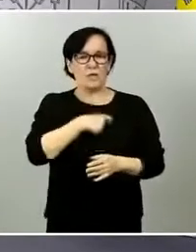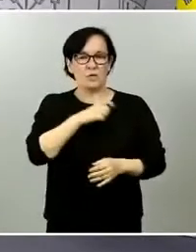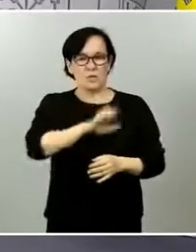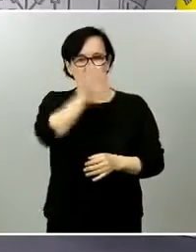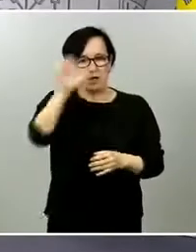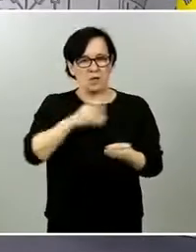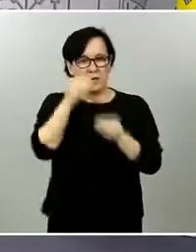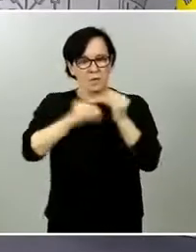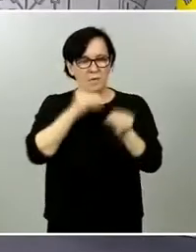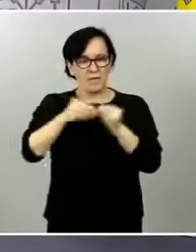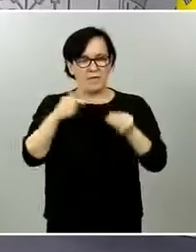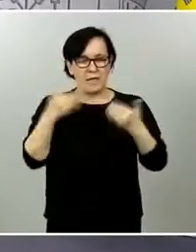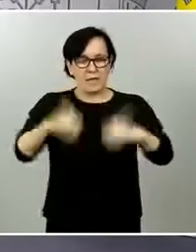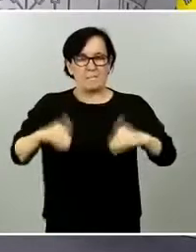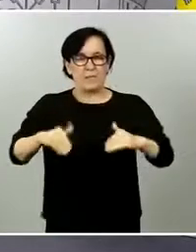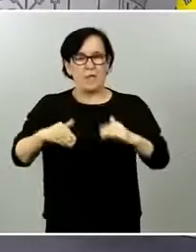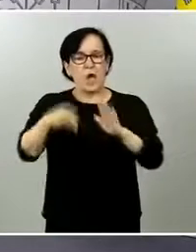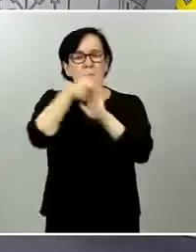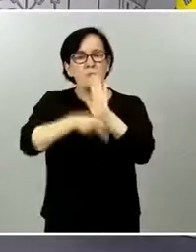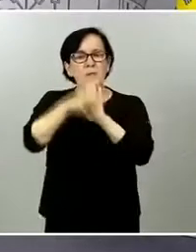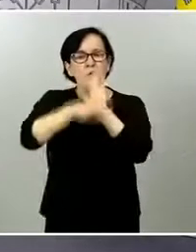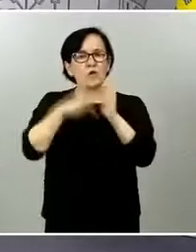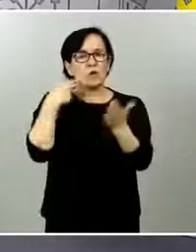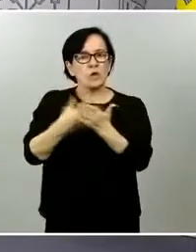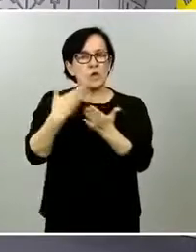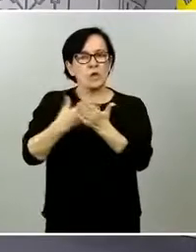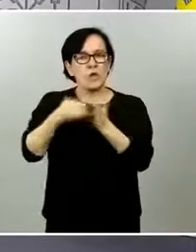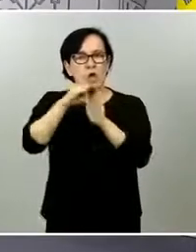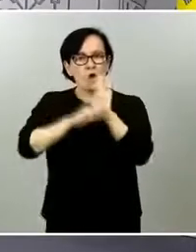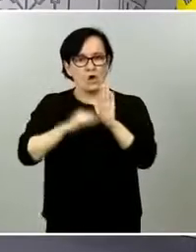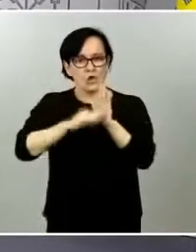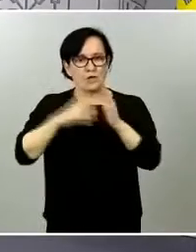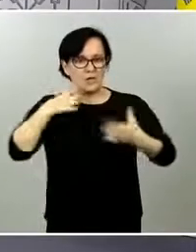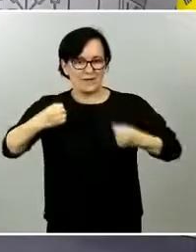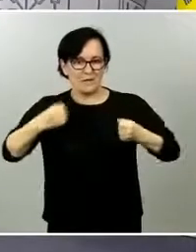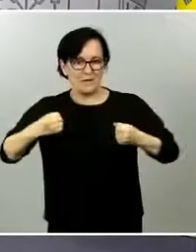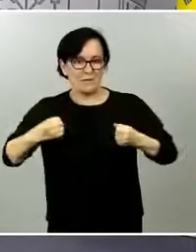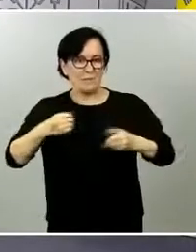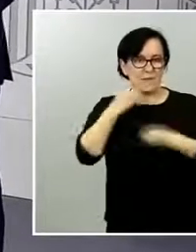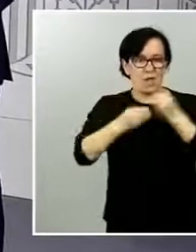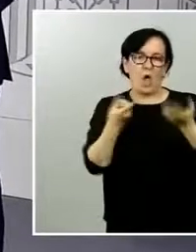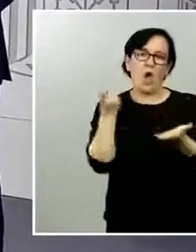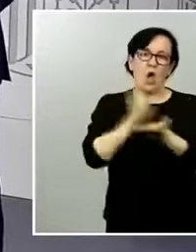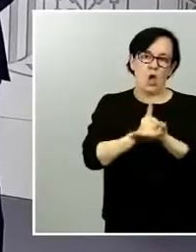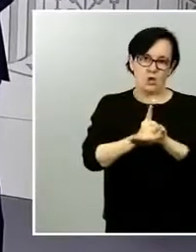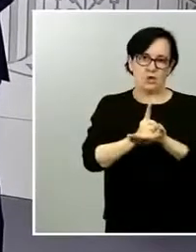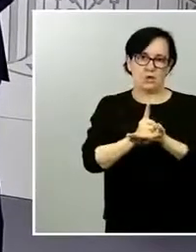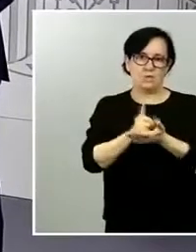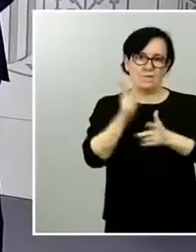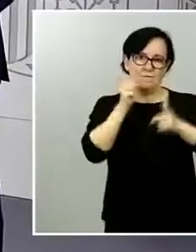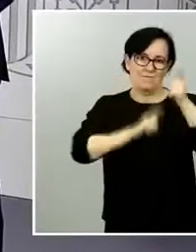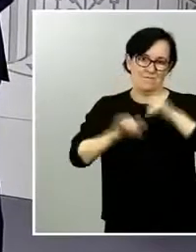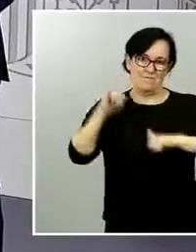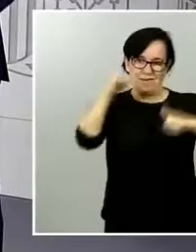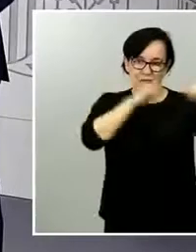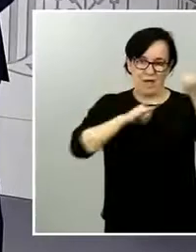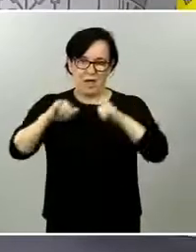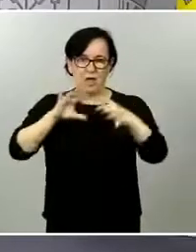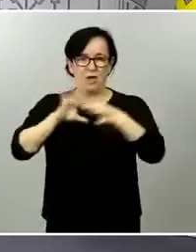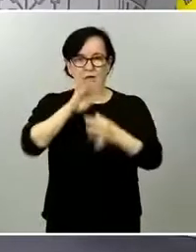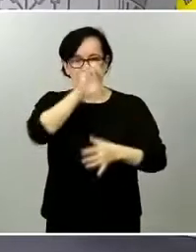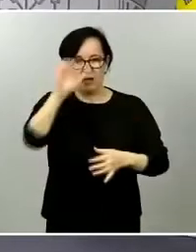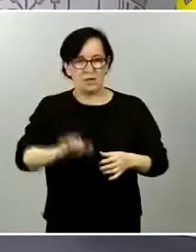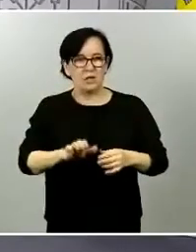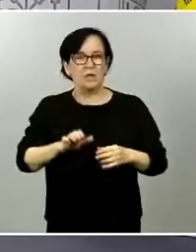Sí, hola soy justo IB3 radio televisión de las Islas Baleares para la ministra portavoz la comisión europea debería establecer este